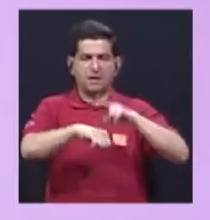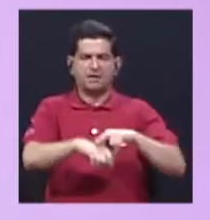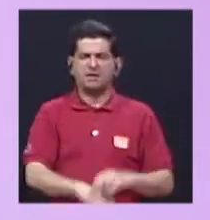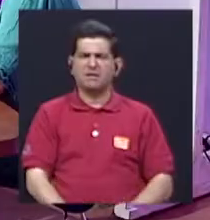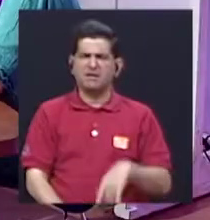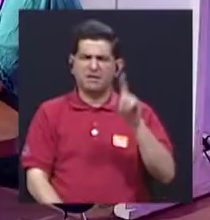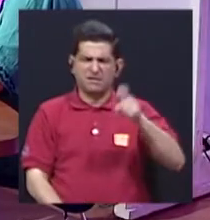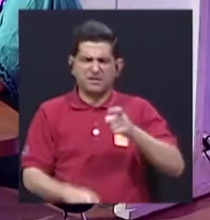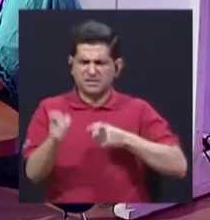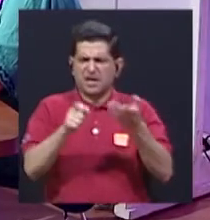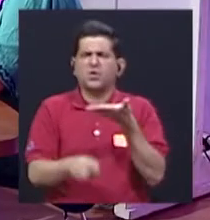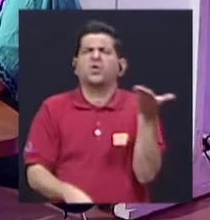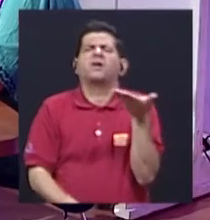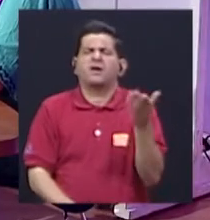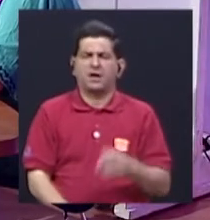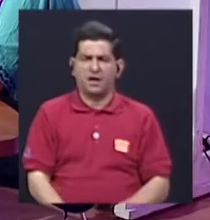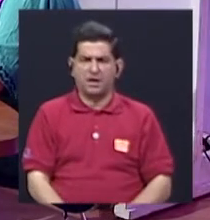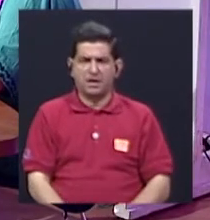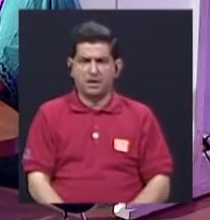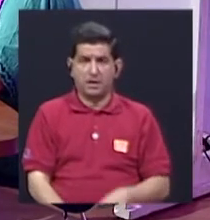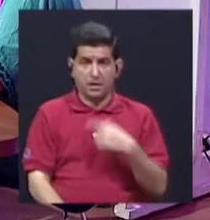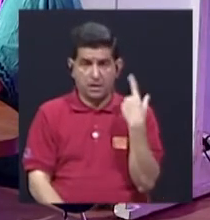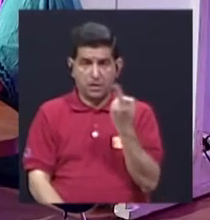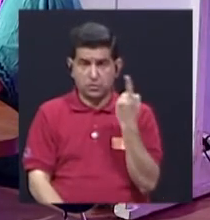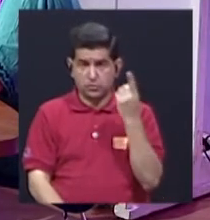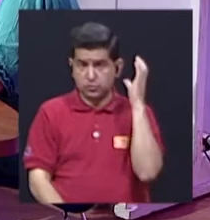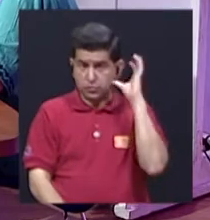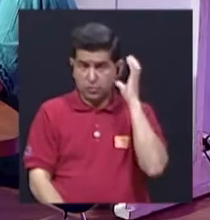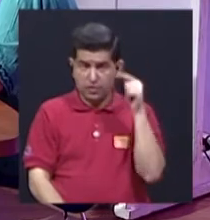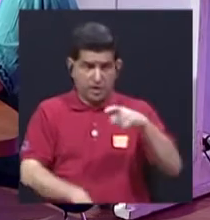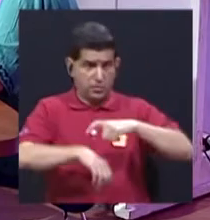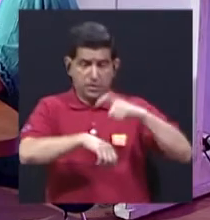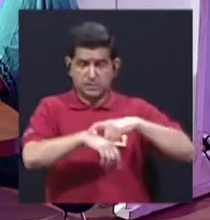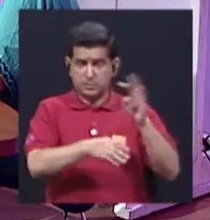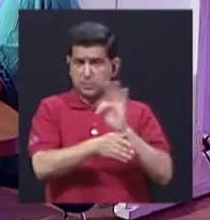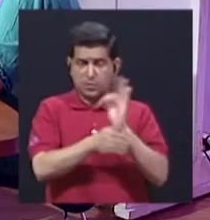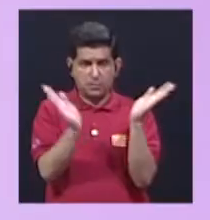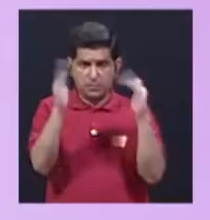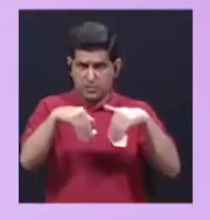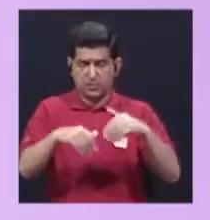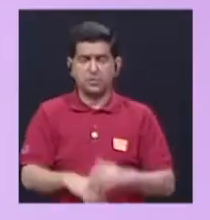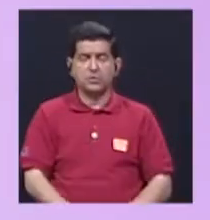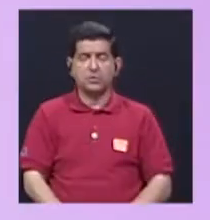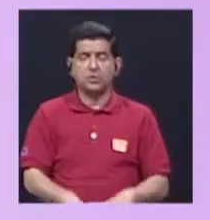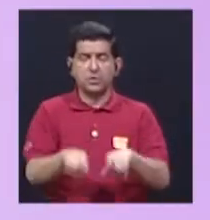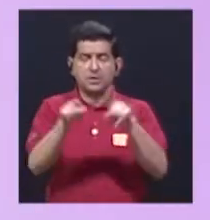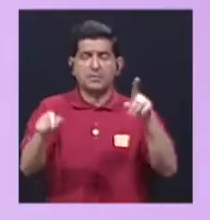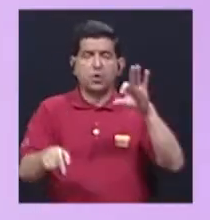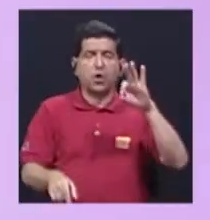¿Qué es lo que hay que regular? ¿Incluye solo radio? ¿Cuando se hizo no había televisión? Ni FM tampoco.